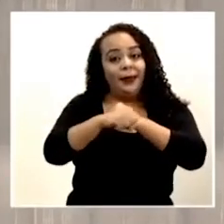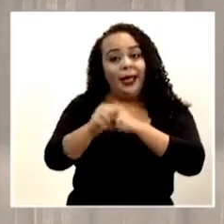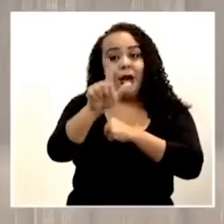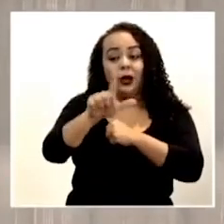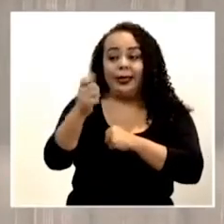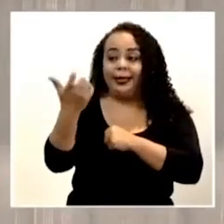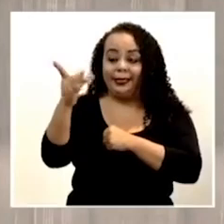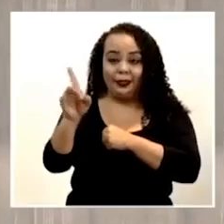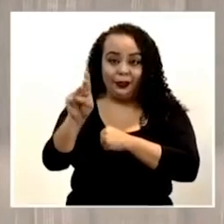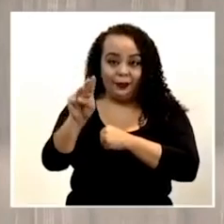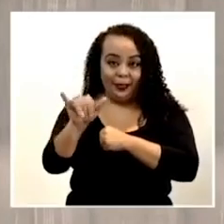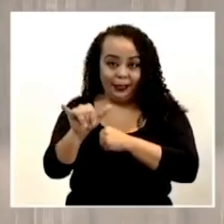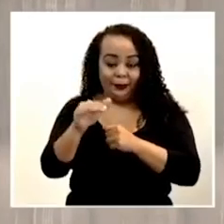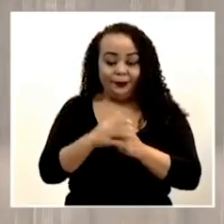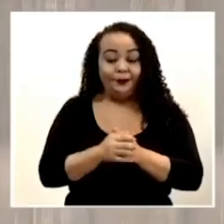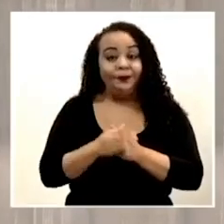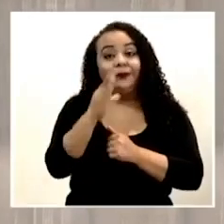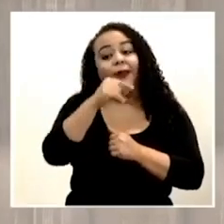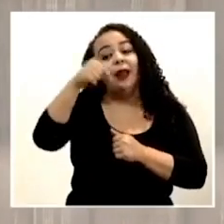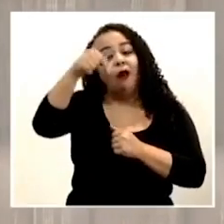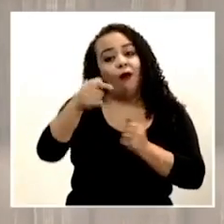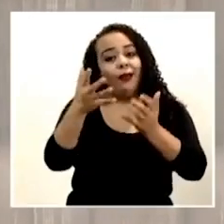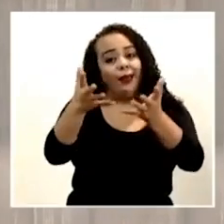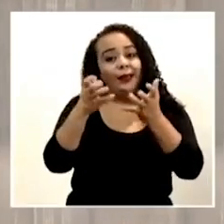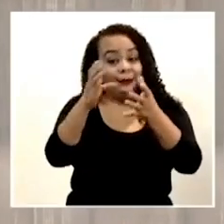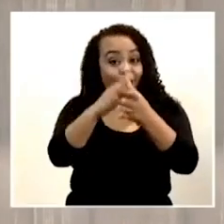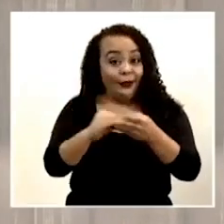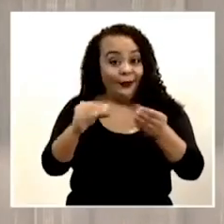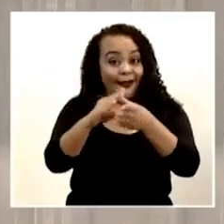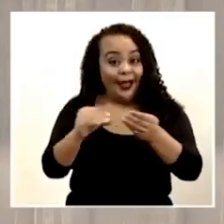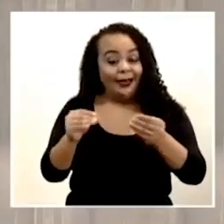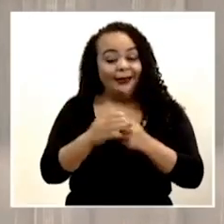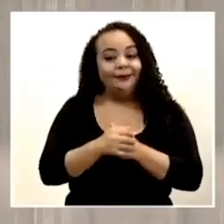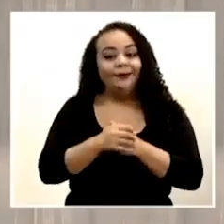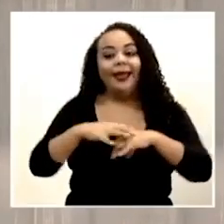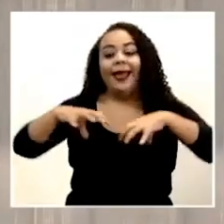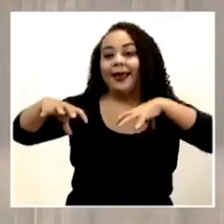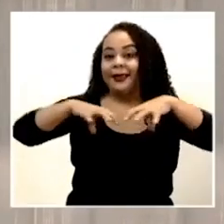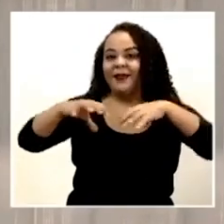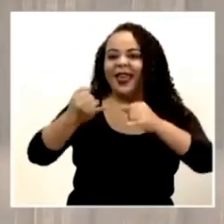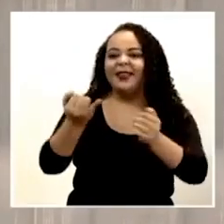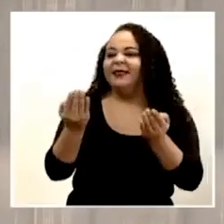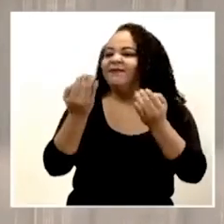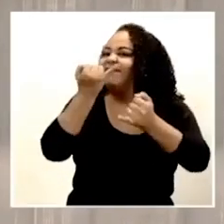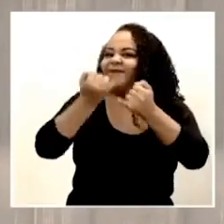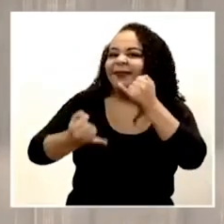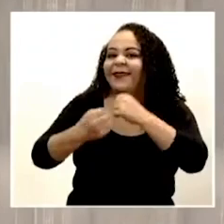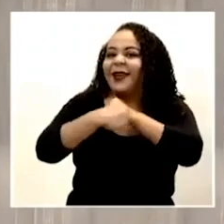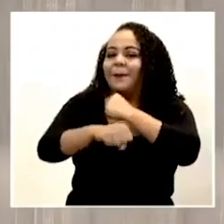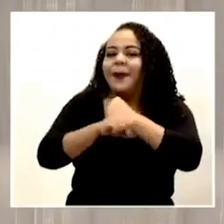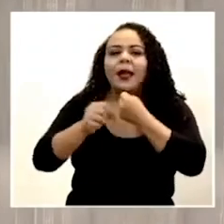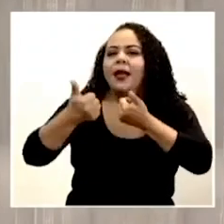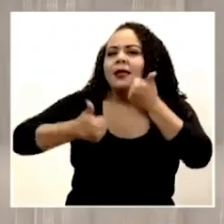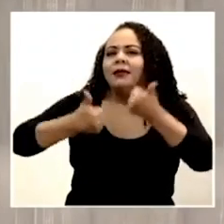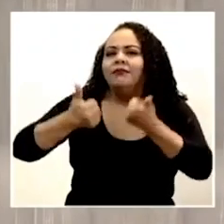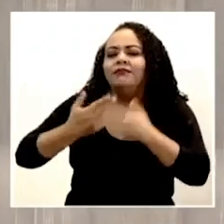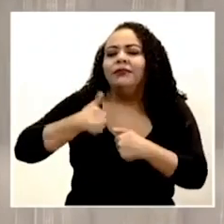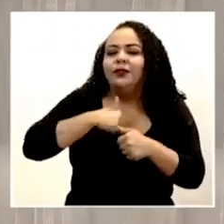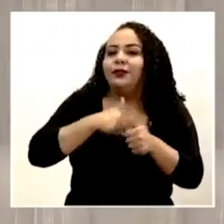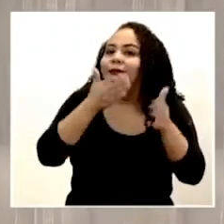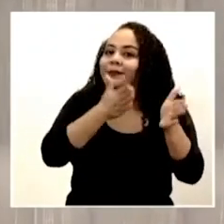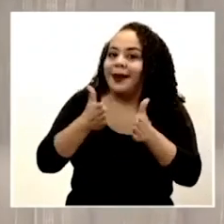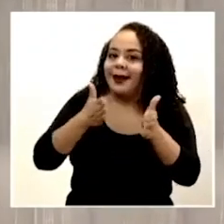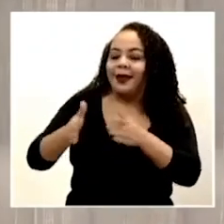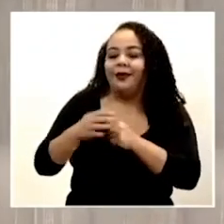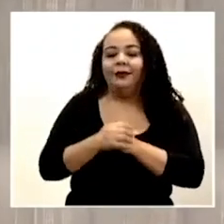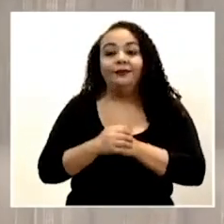mayo. Y hoy queríamos comentarle cuál es la actividad de cierre de la campaña que estamos planeando.